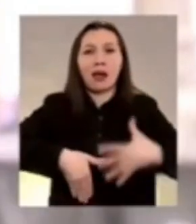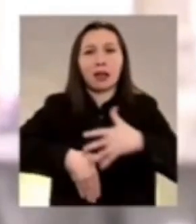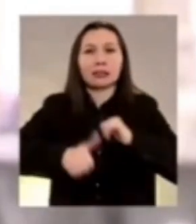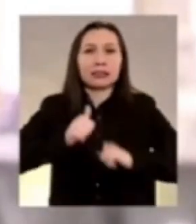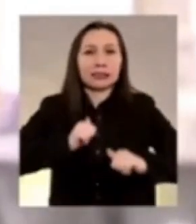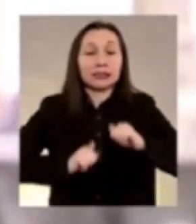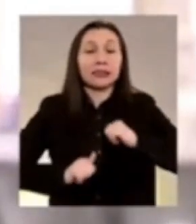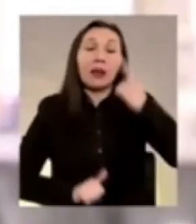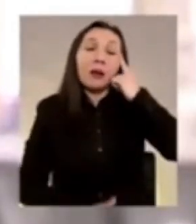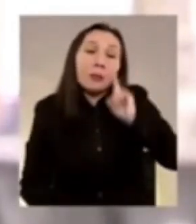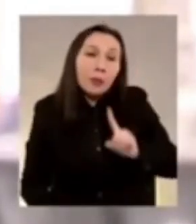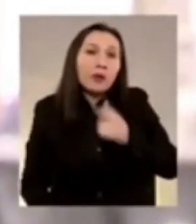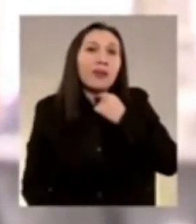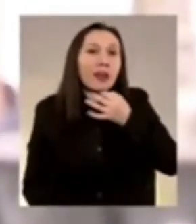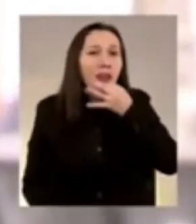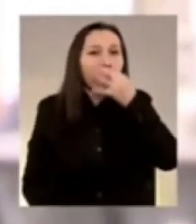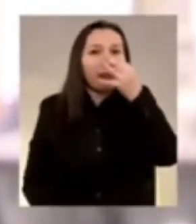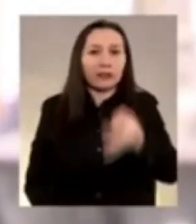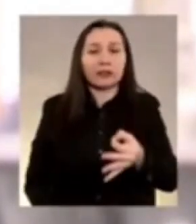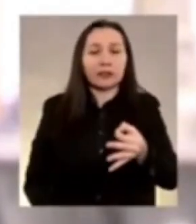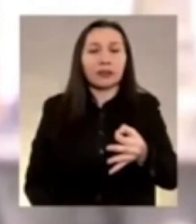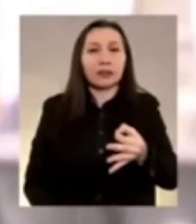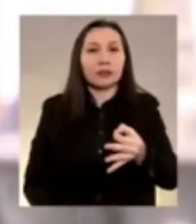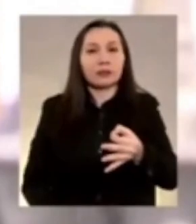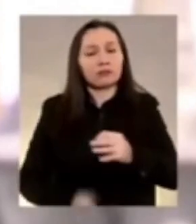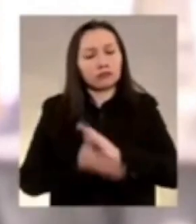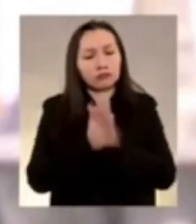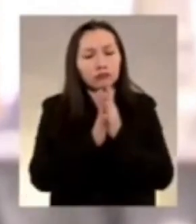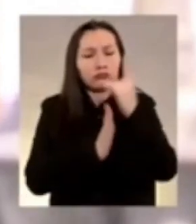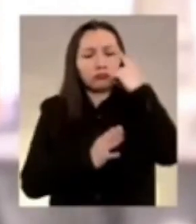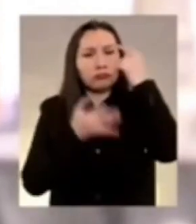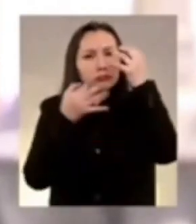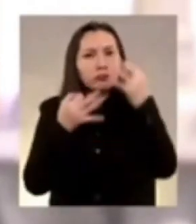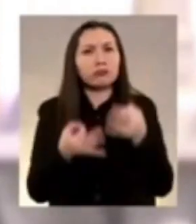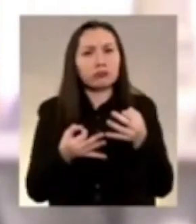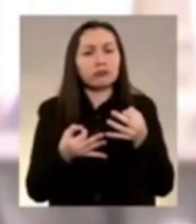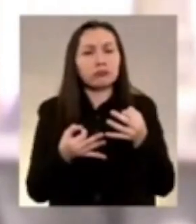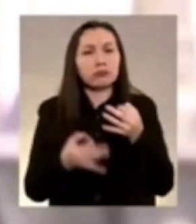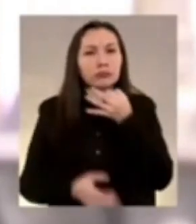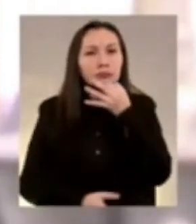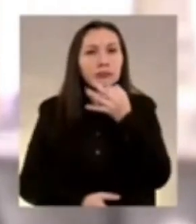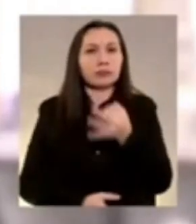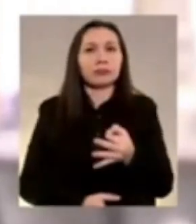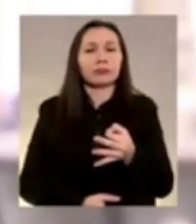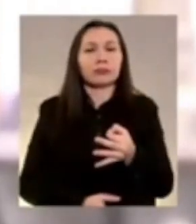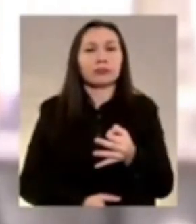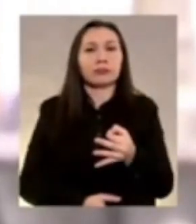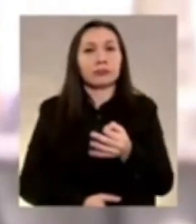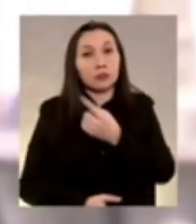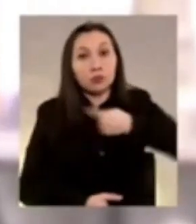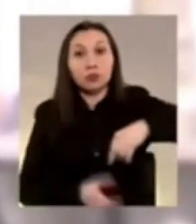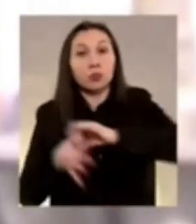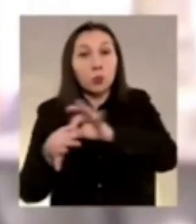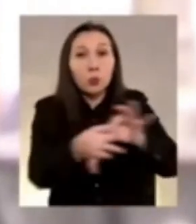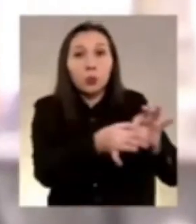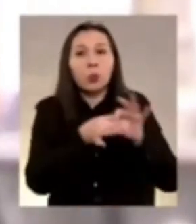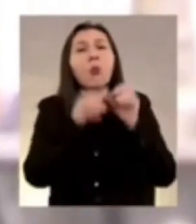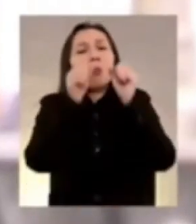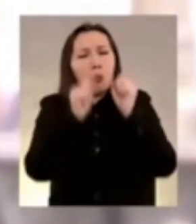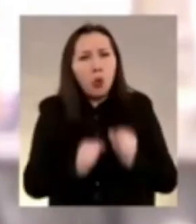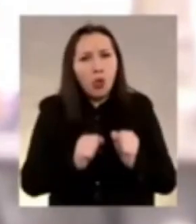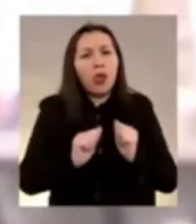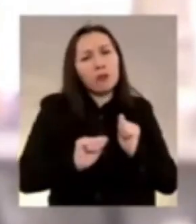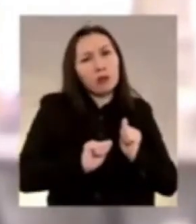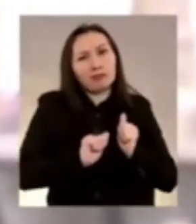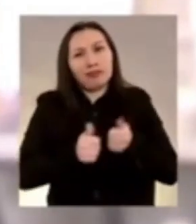Pero quiero decirles con total convicción y certeza que si nos unimos podemos salir